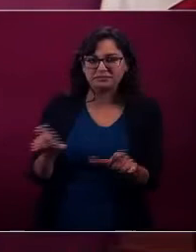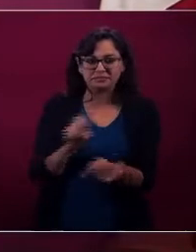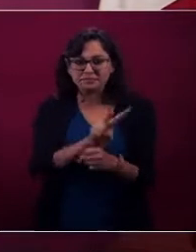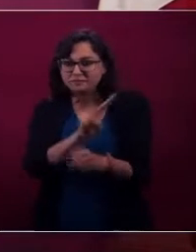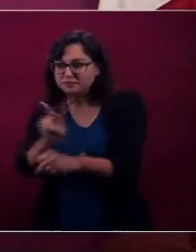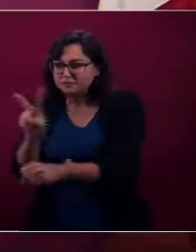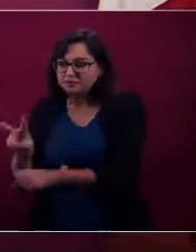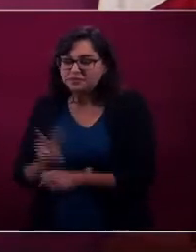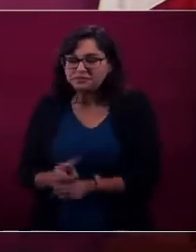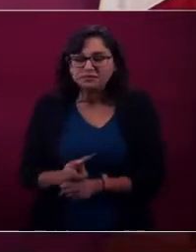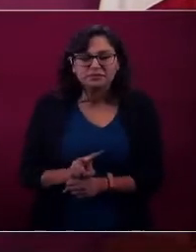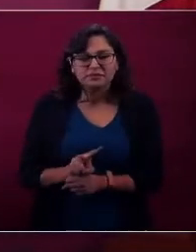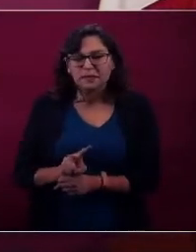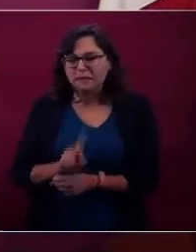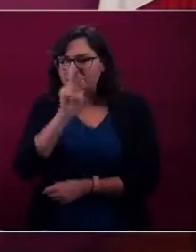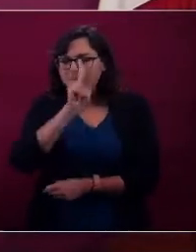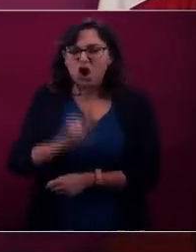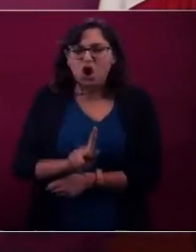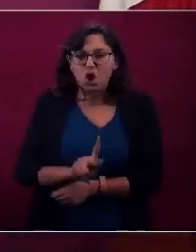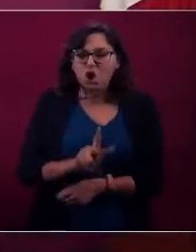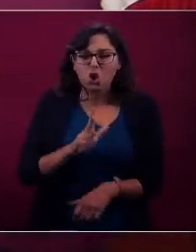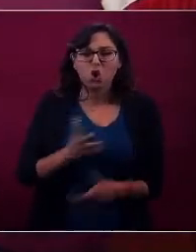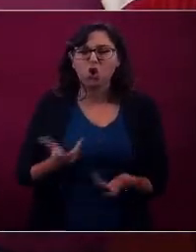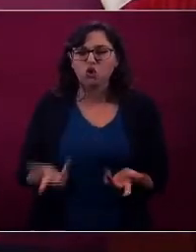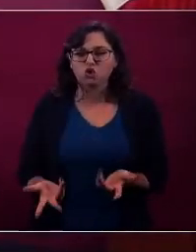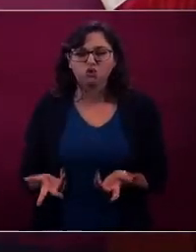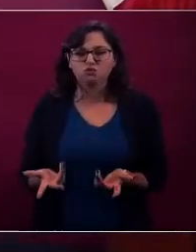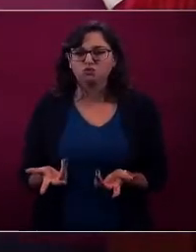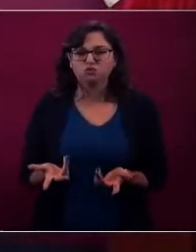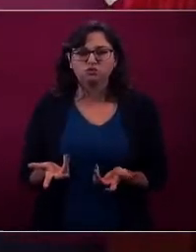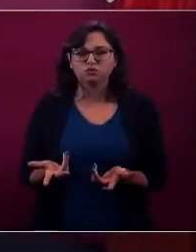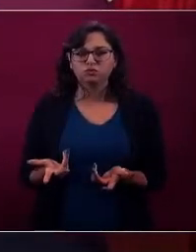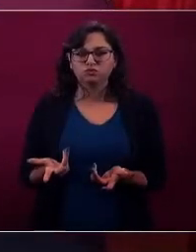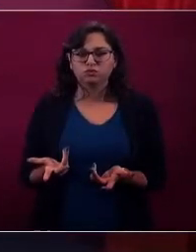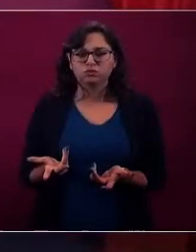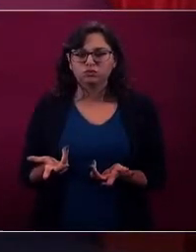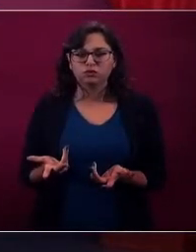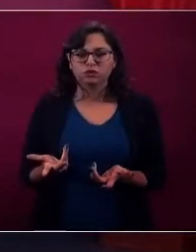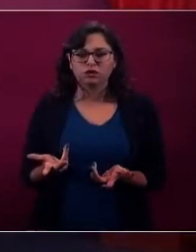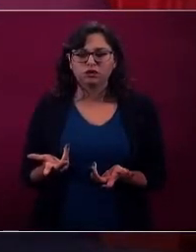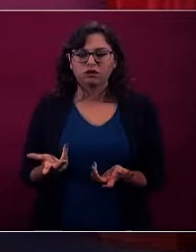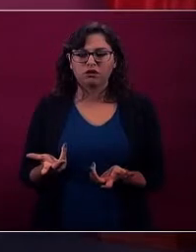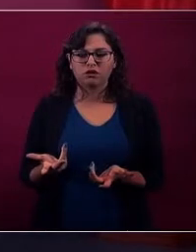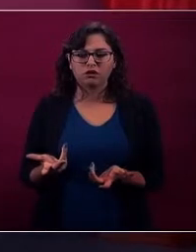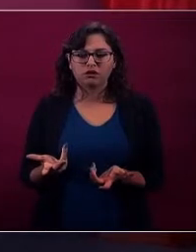deseadas?